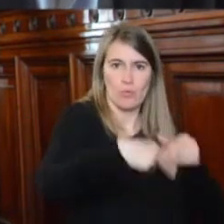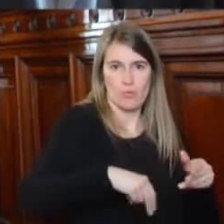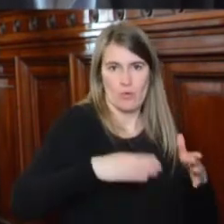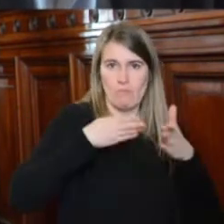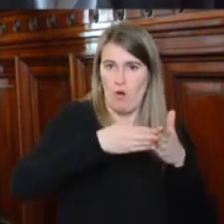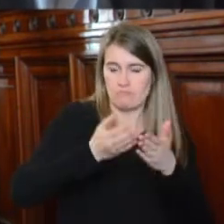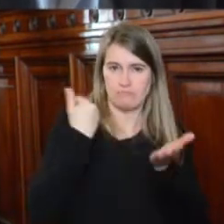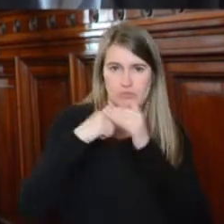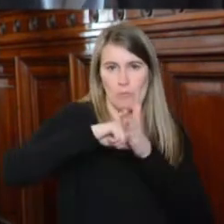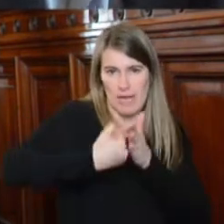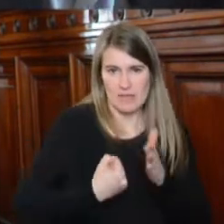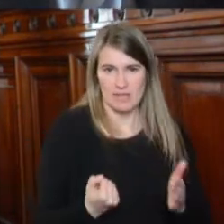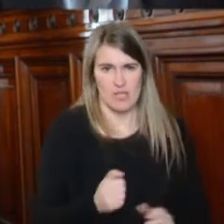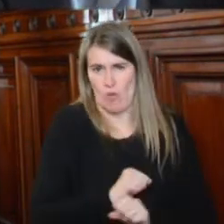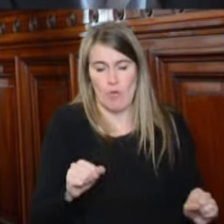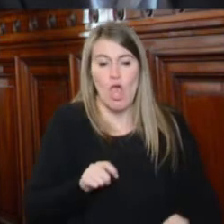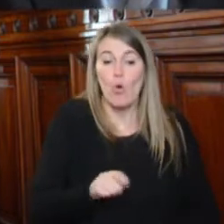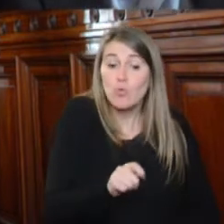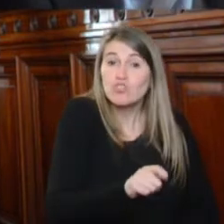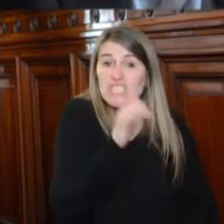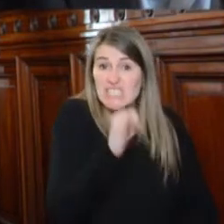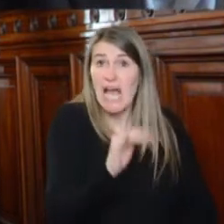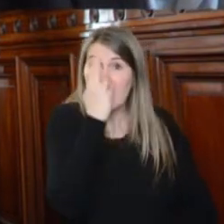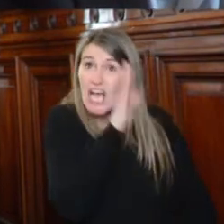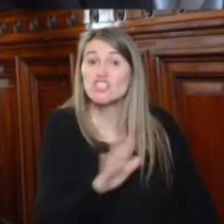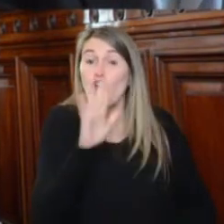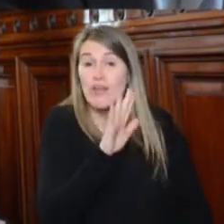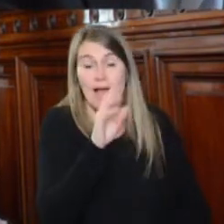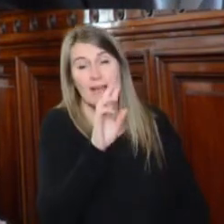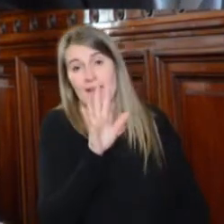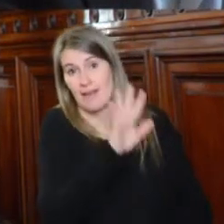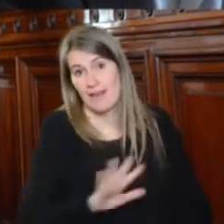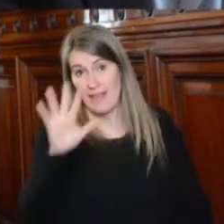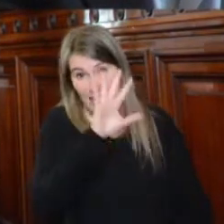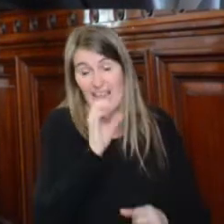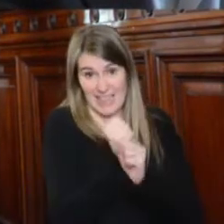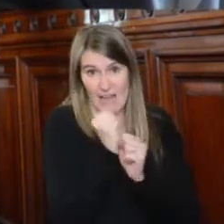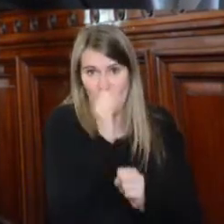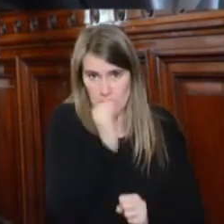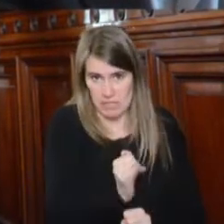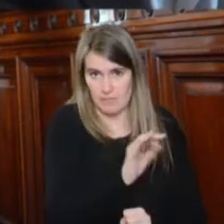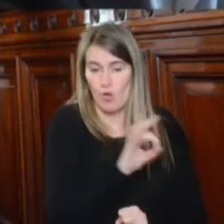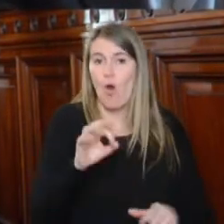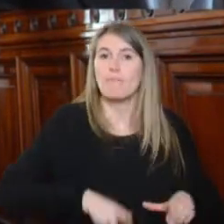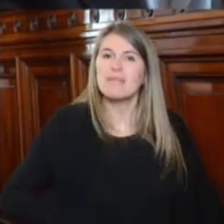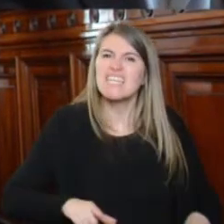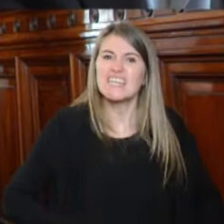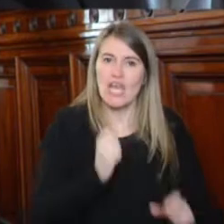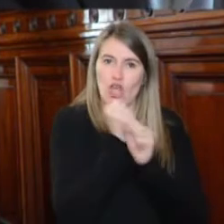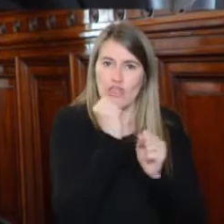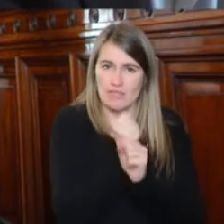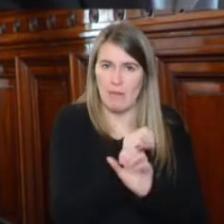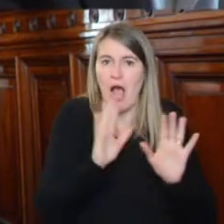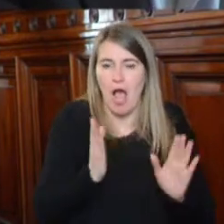únicamente puede ser dispuesta por la Justicia Nacional del Trabajo, garantizando el previo ejercicio de defensa y el Ministerio de Trabajo sólo puede